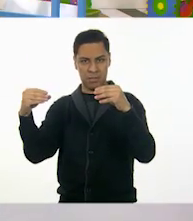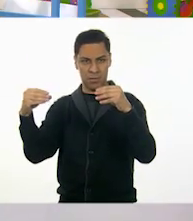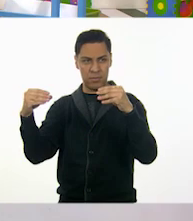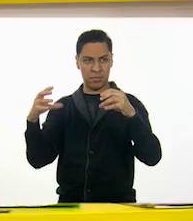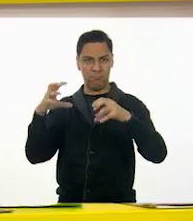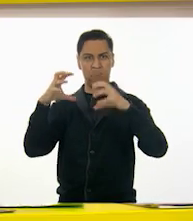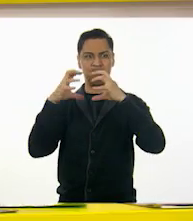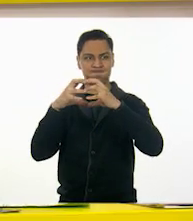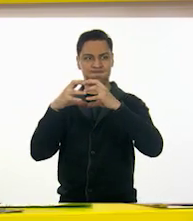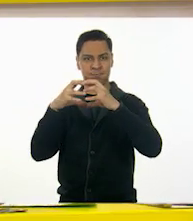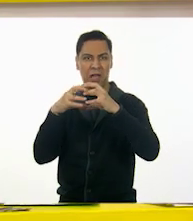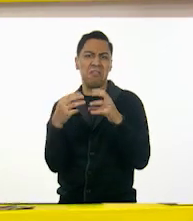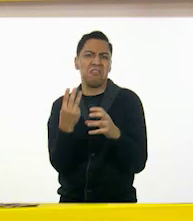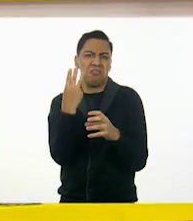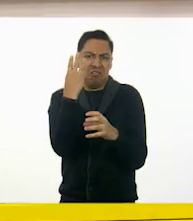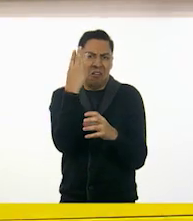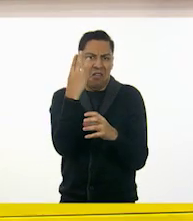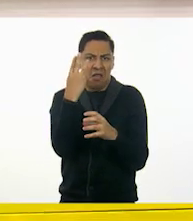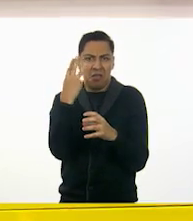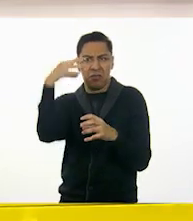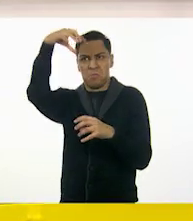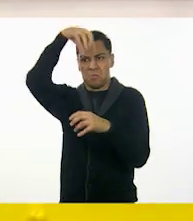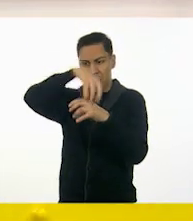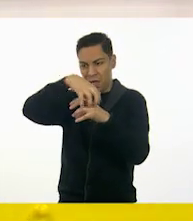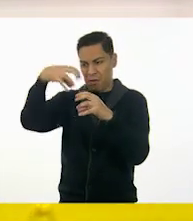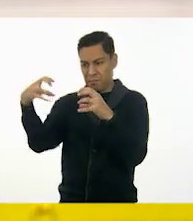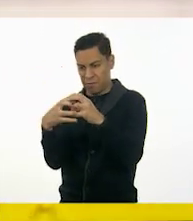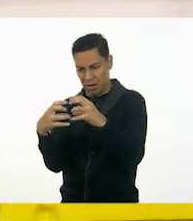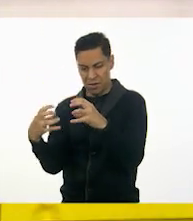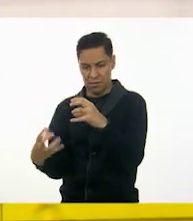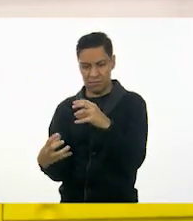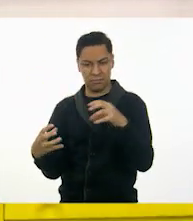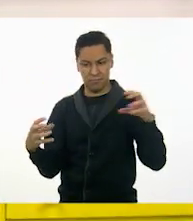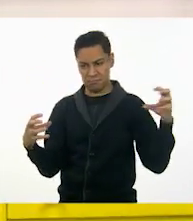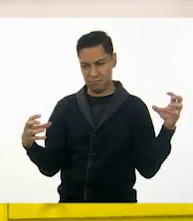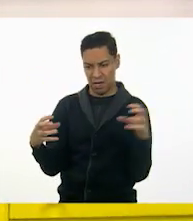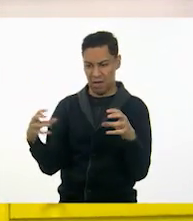Y puede ser tres. ¿Puedes detener el otro? Sí. Eso.